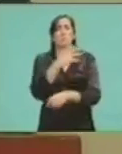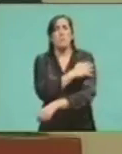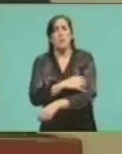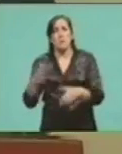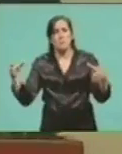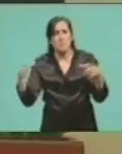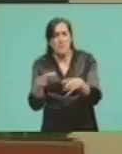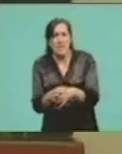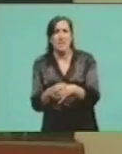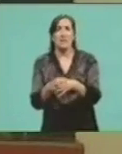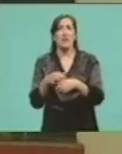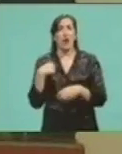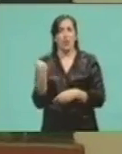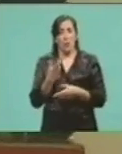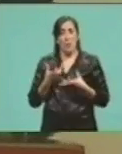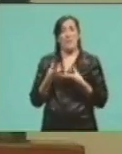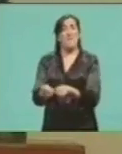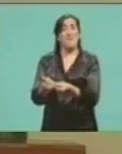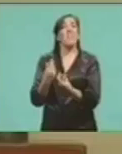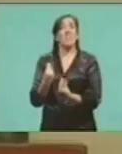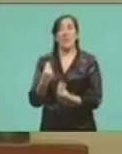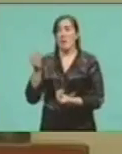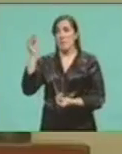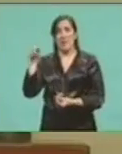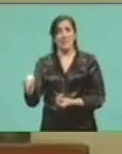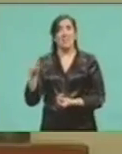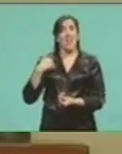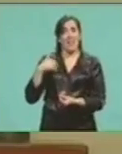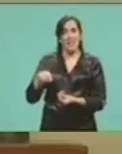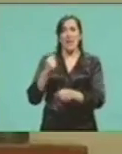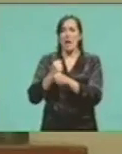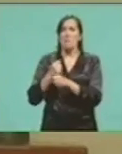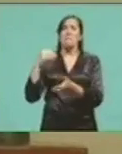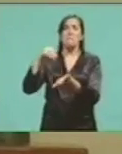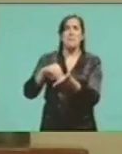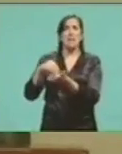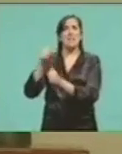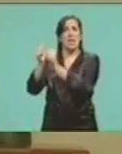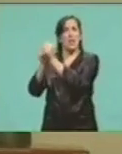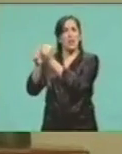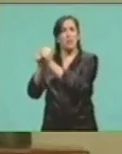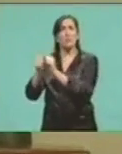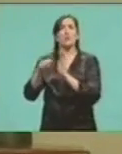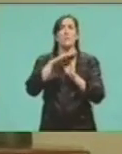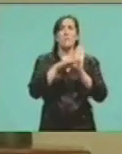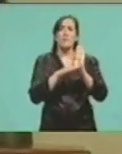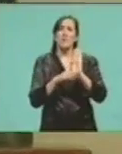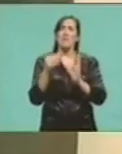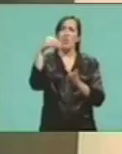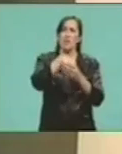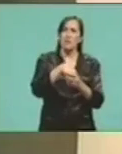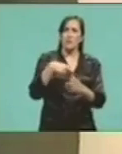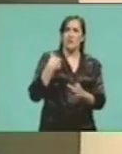porque podamos defender esto que hemos construido Brasil en estos años, más industrialización, más programas sociales de inclusión